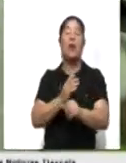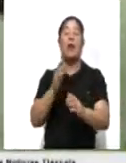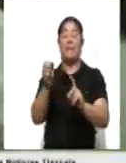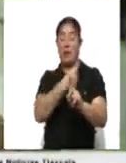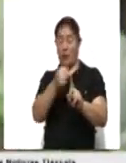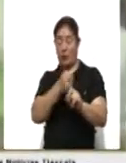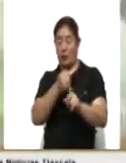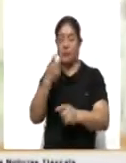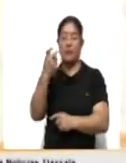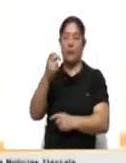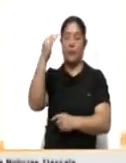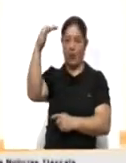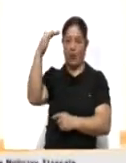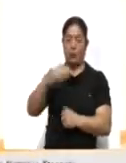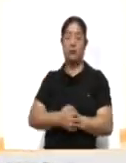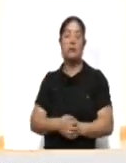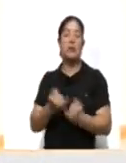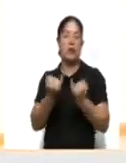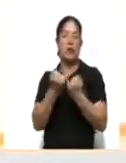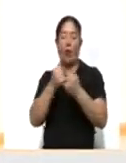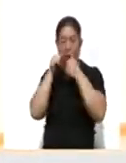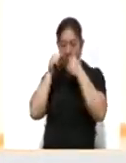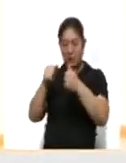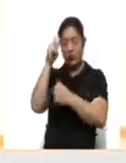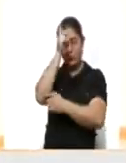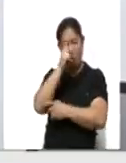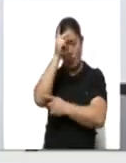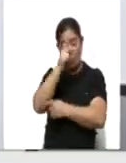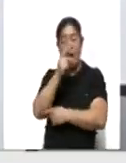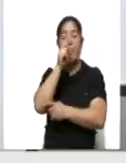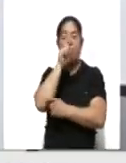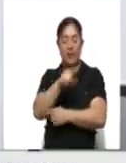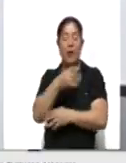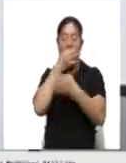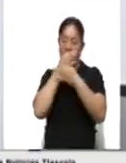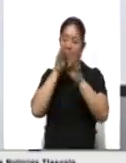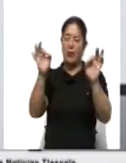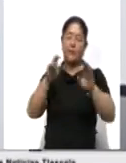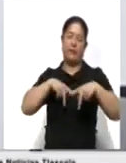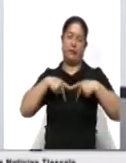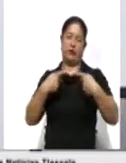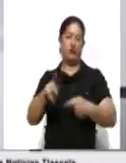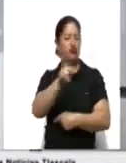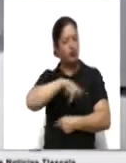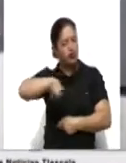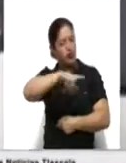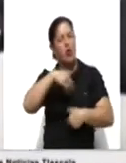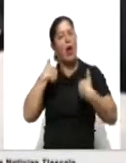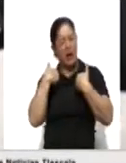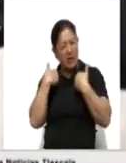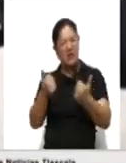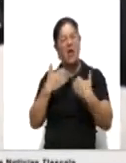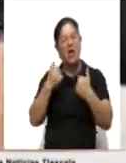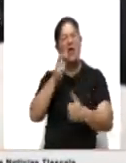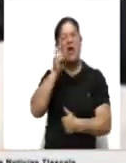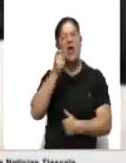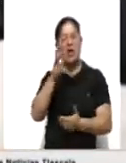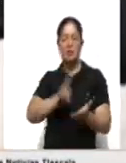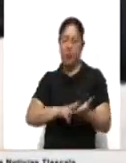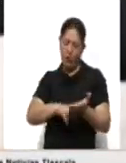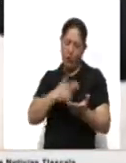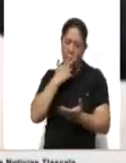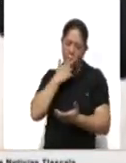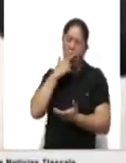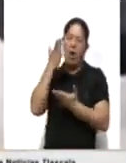sector de la población, brinda atención psicológica y difunde campañas de sensibilización y aplicación de evaluaciones rápidas en